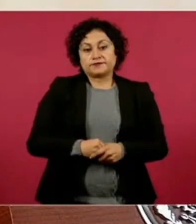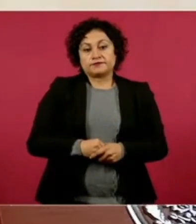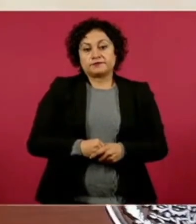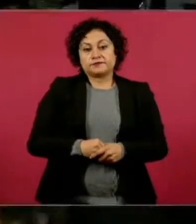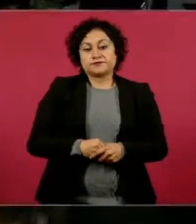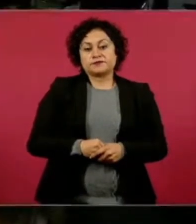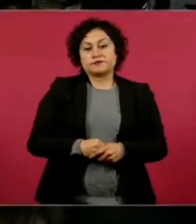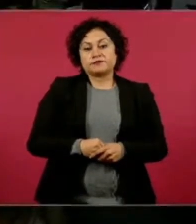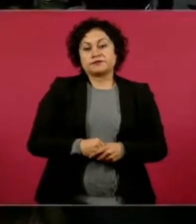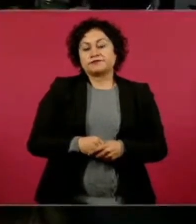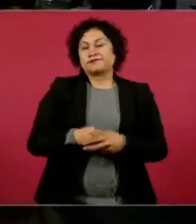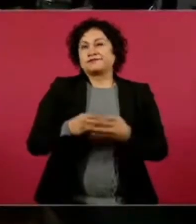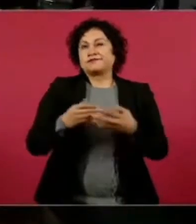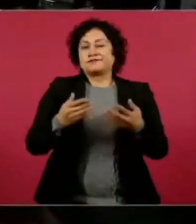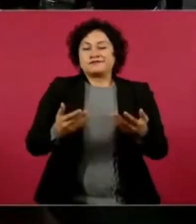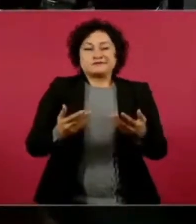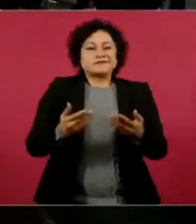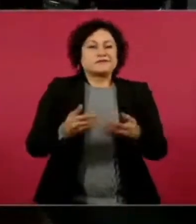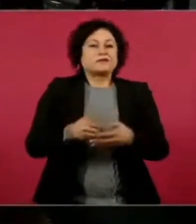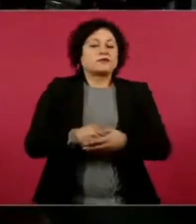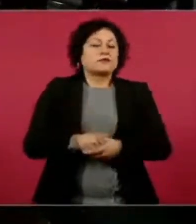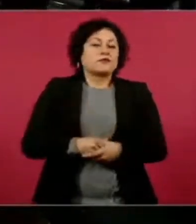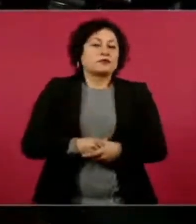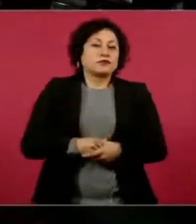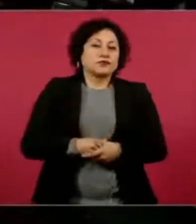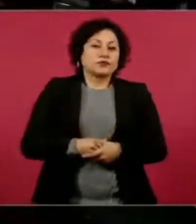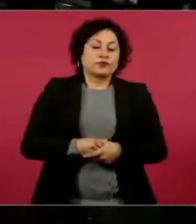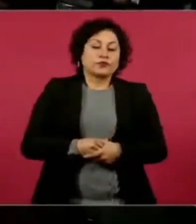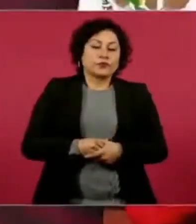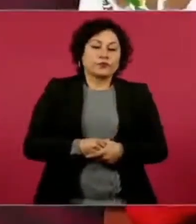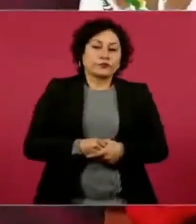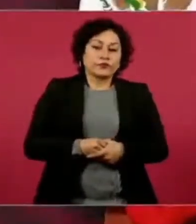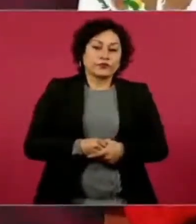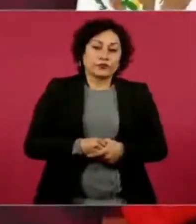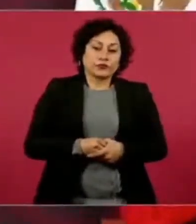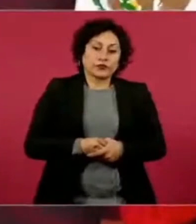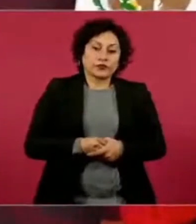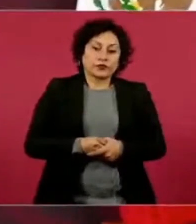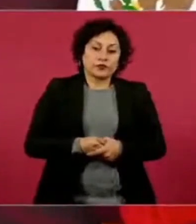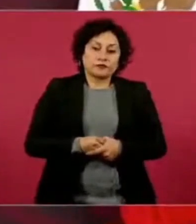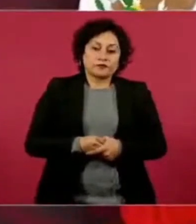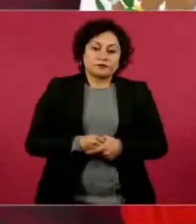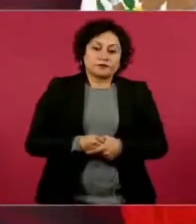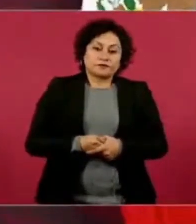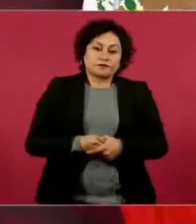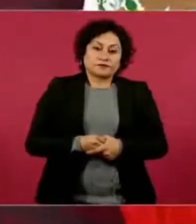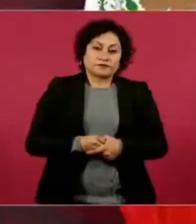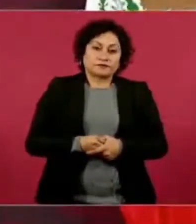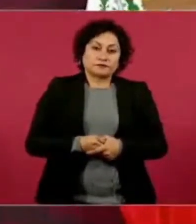No hay posibilidad